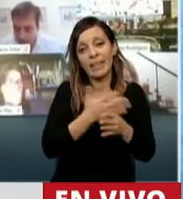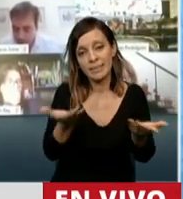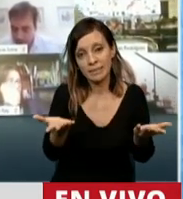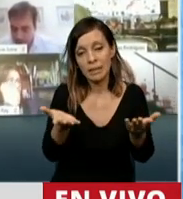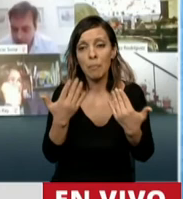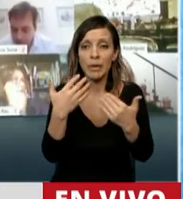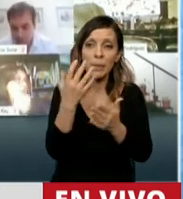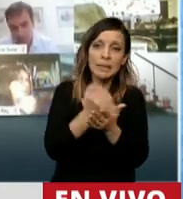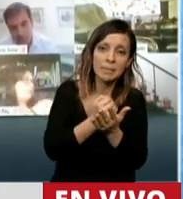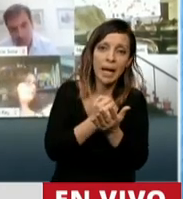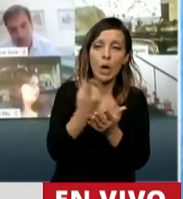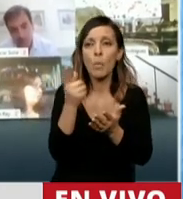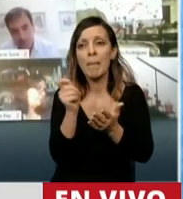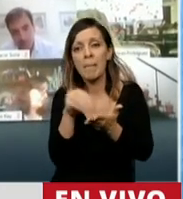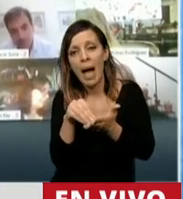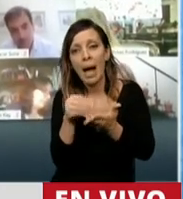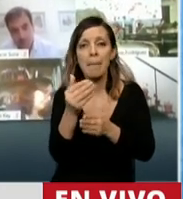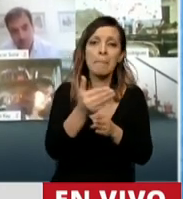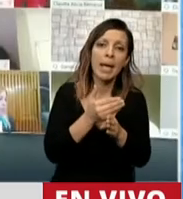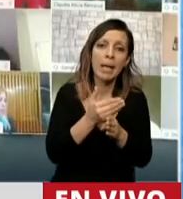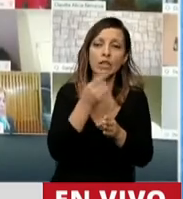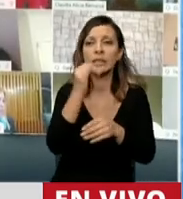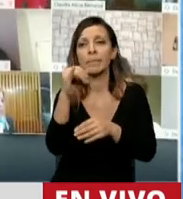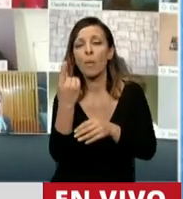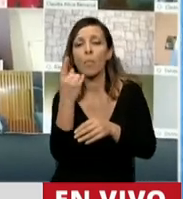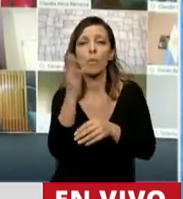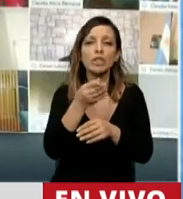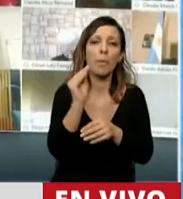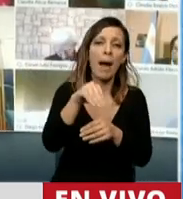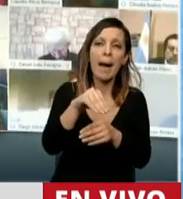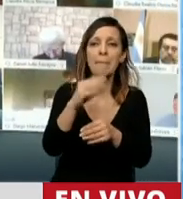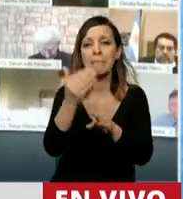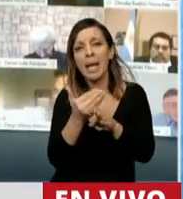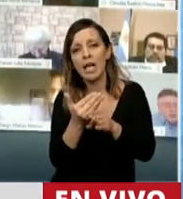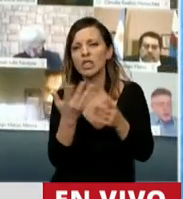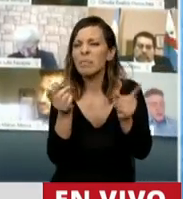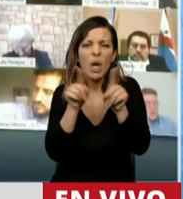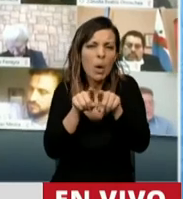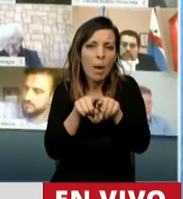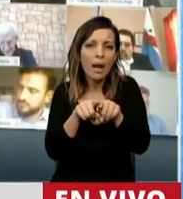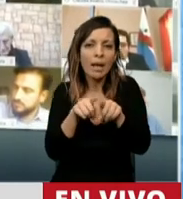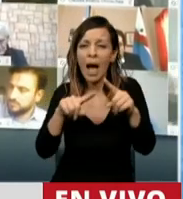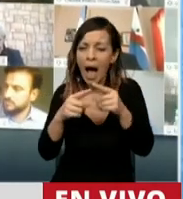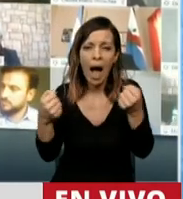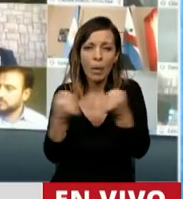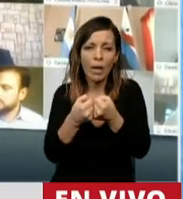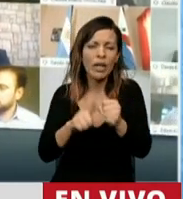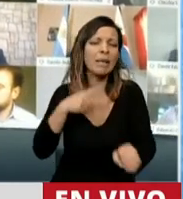aceptado si es un mes más o un mes menos si la tasa es un punto más un punto menos pero con lo que no podemos